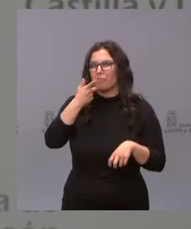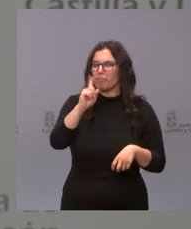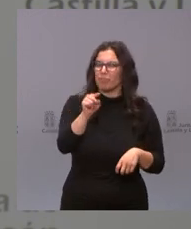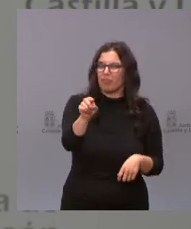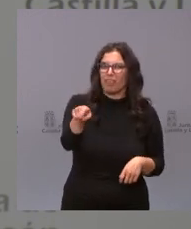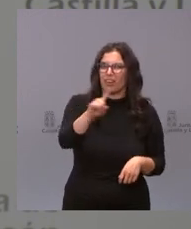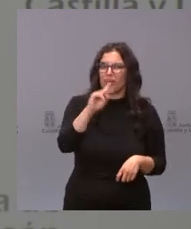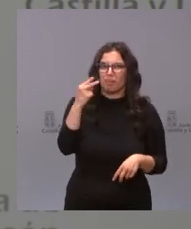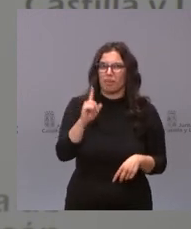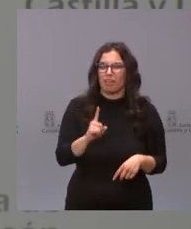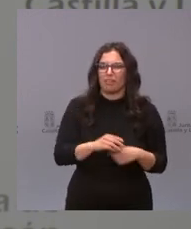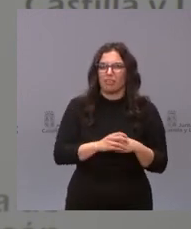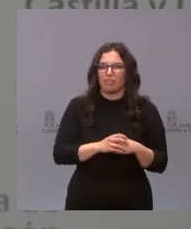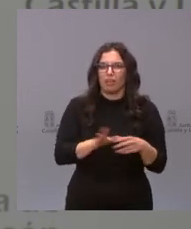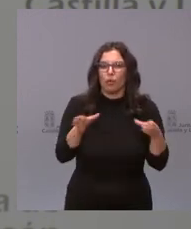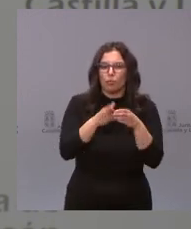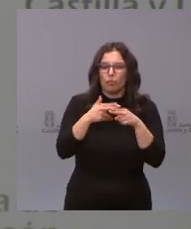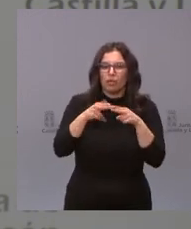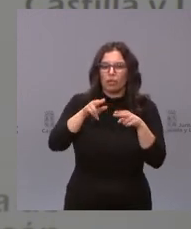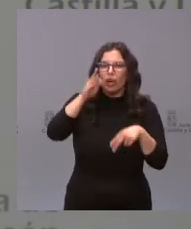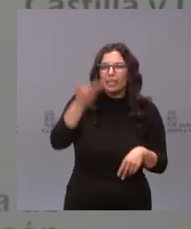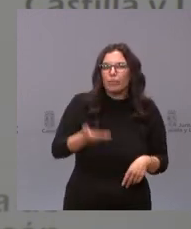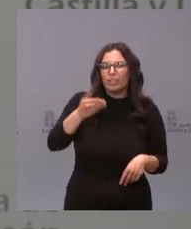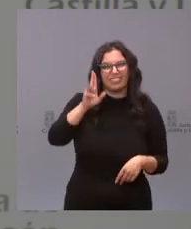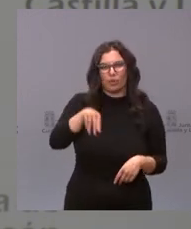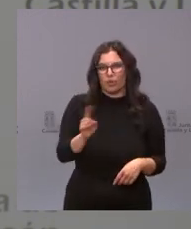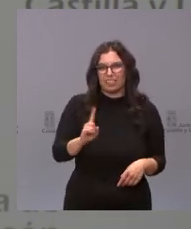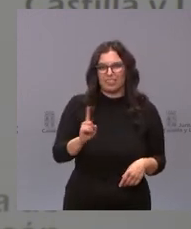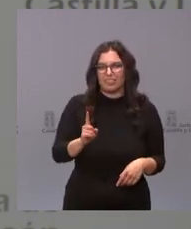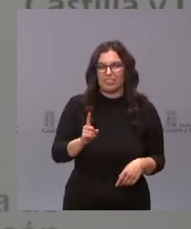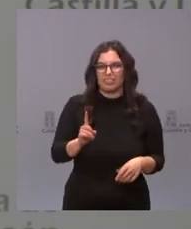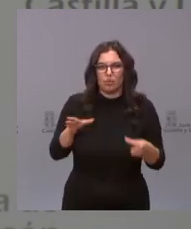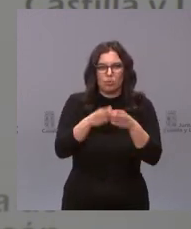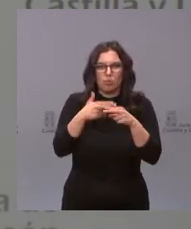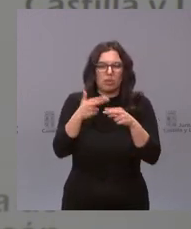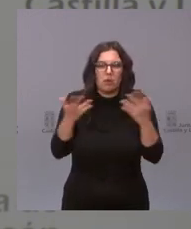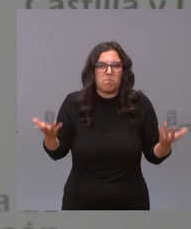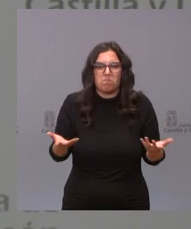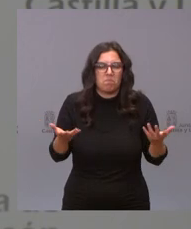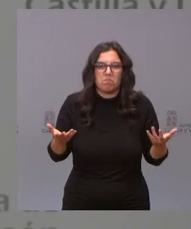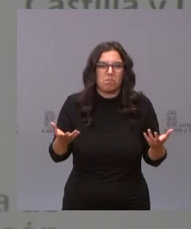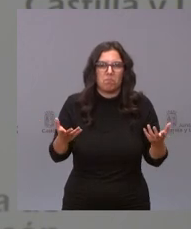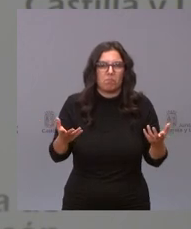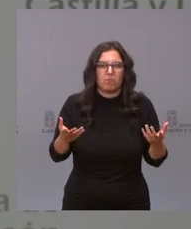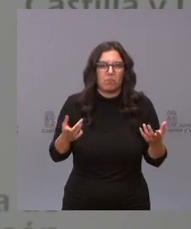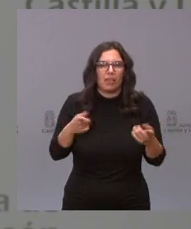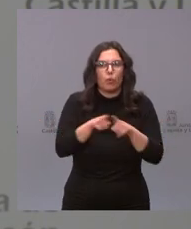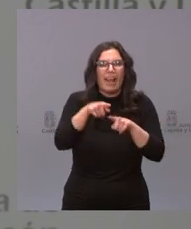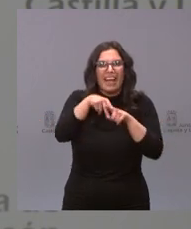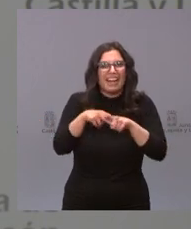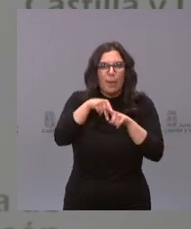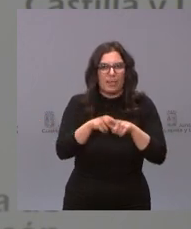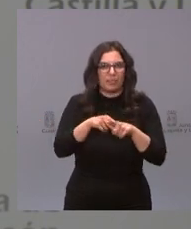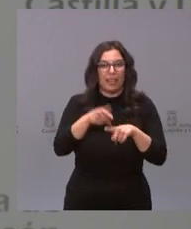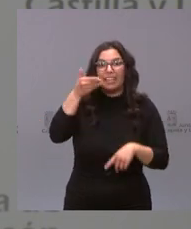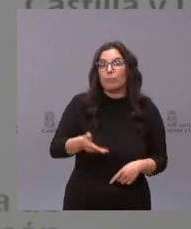partidos políticos no son lo importante no es lo importante un partido político los partidos políticos son instrumentos lo